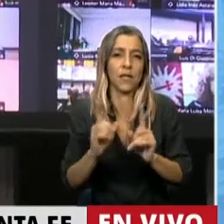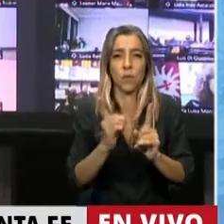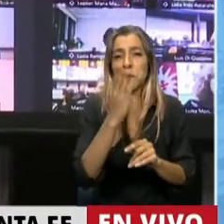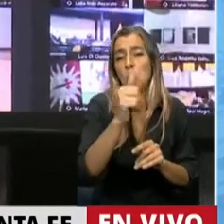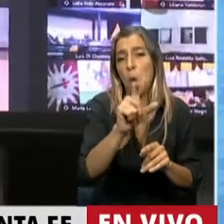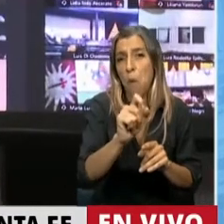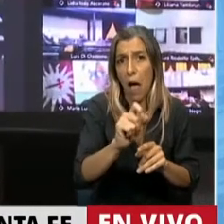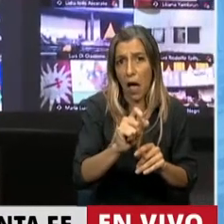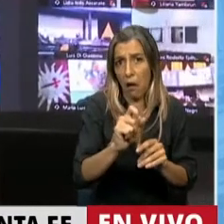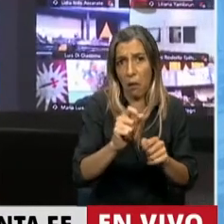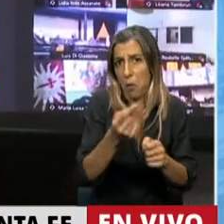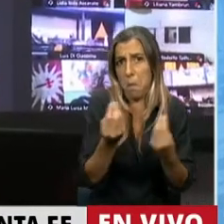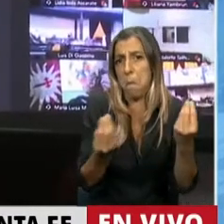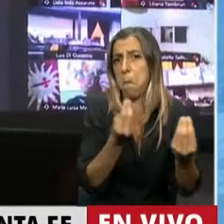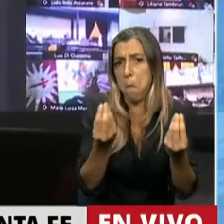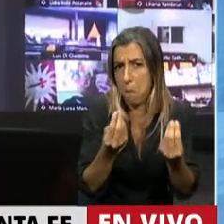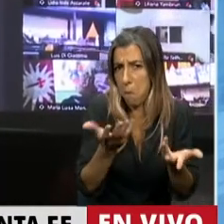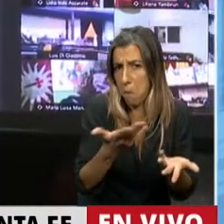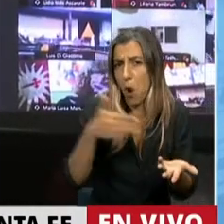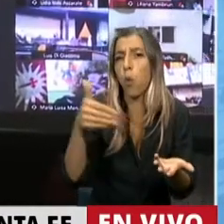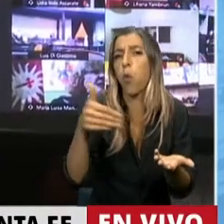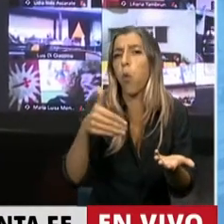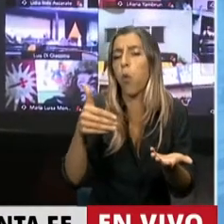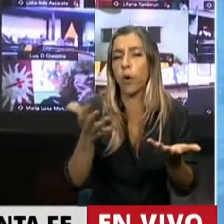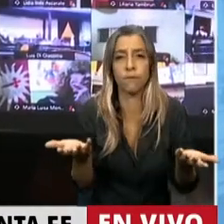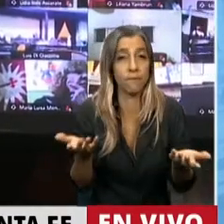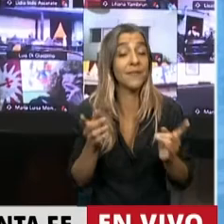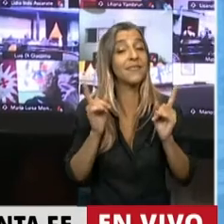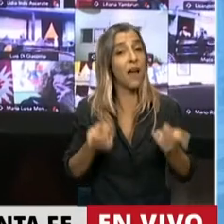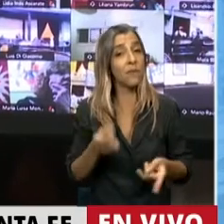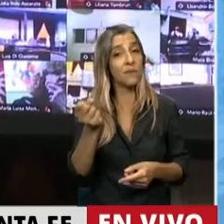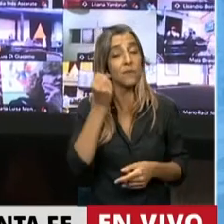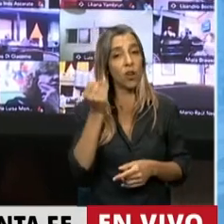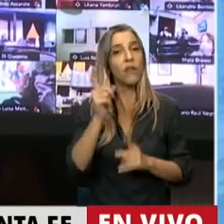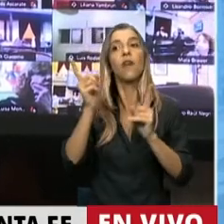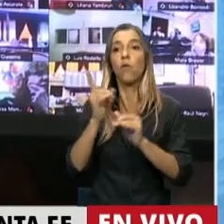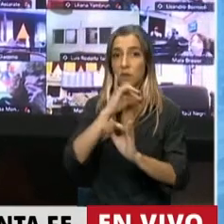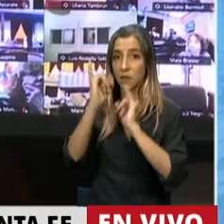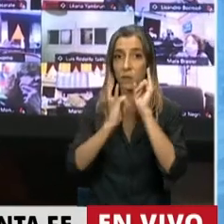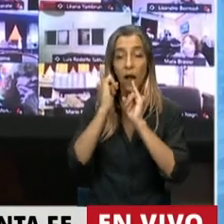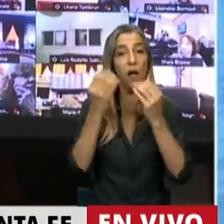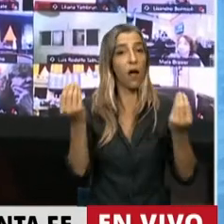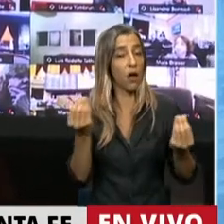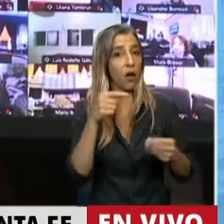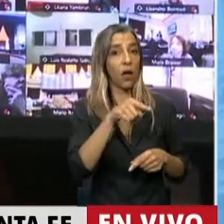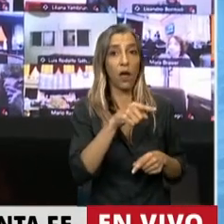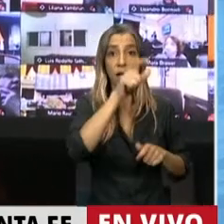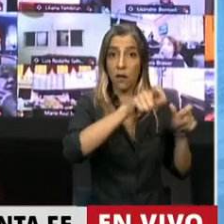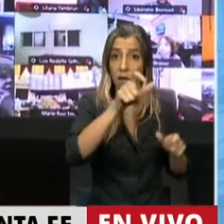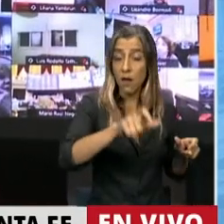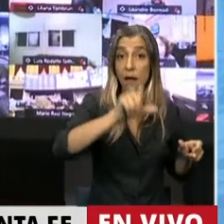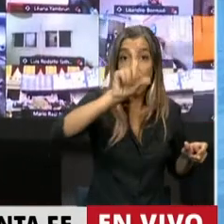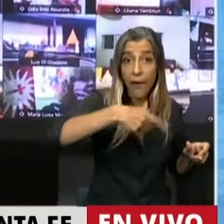diputados propilantes, va a permitir el blanqueo de la economía, va a transparentar la economía